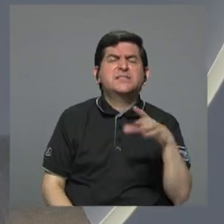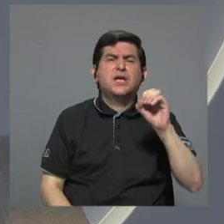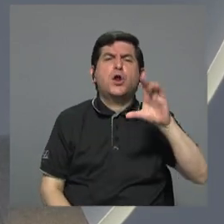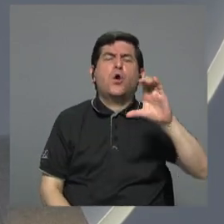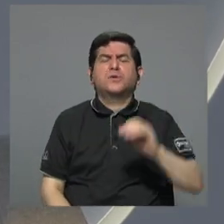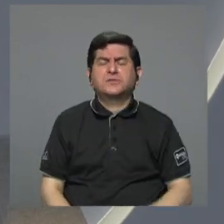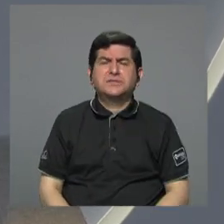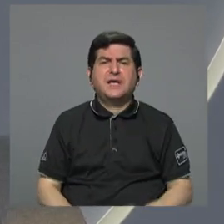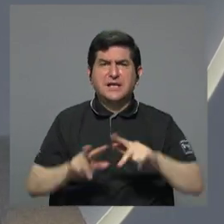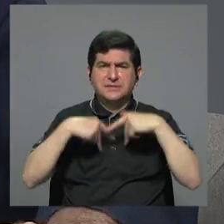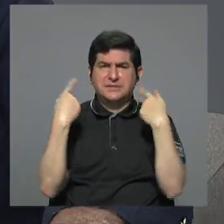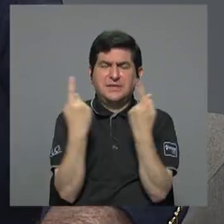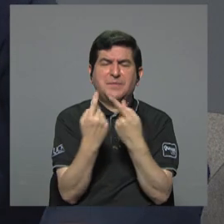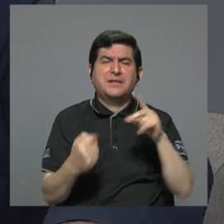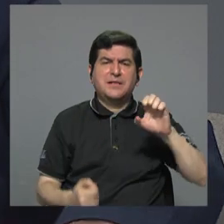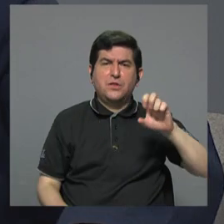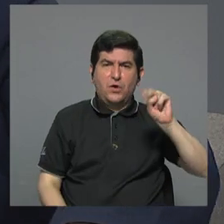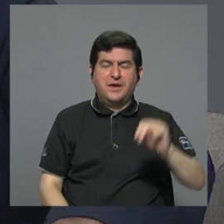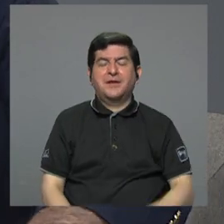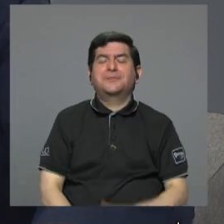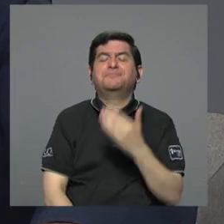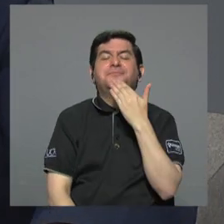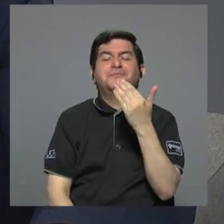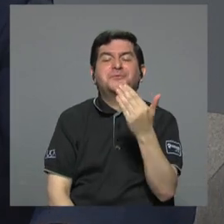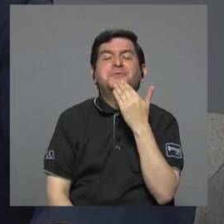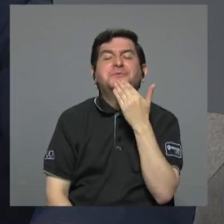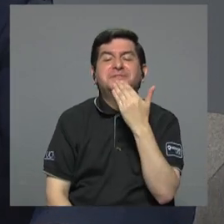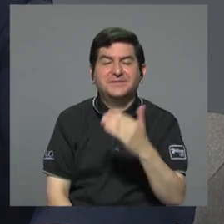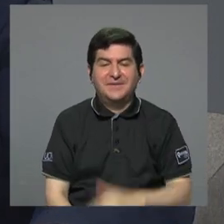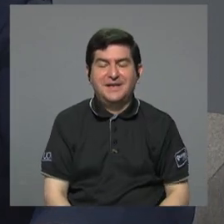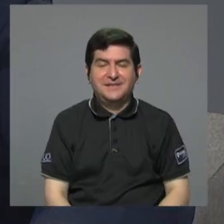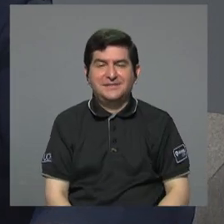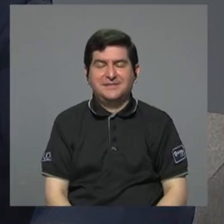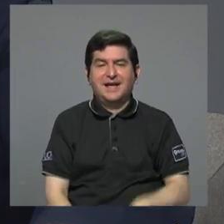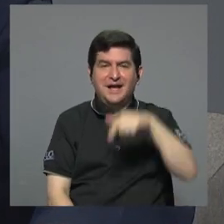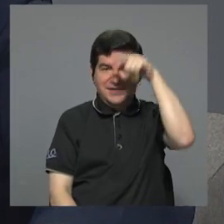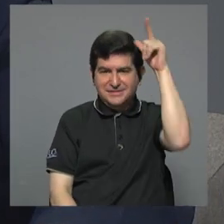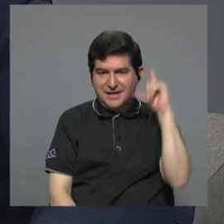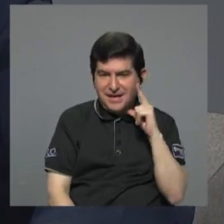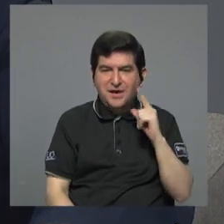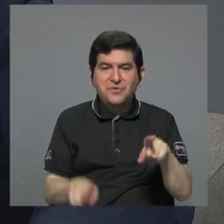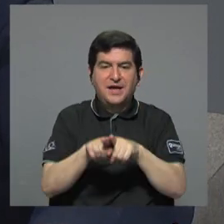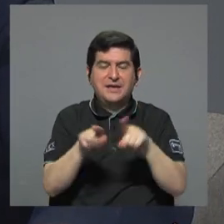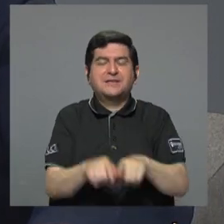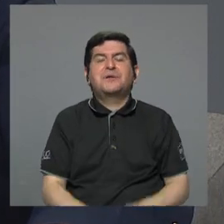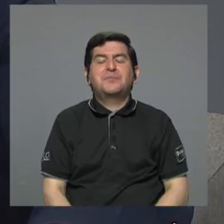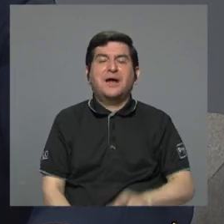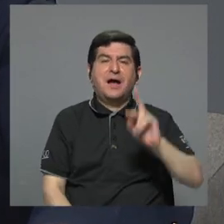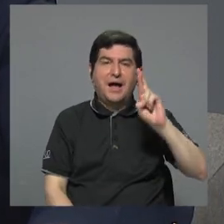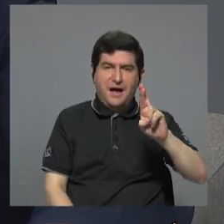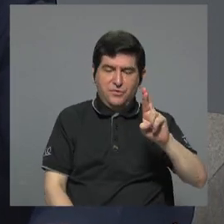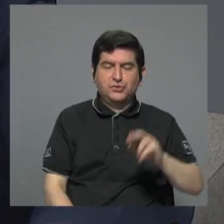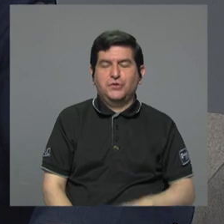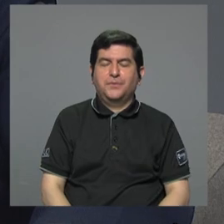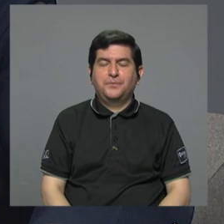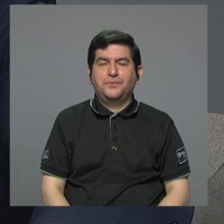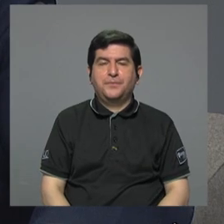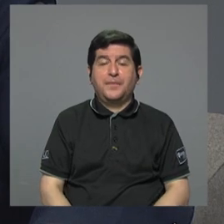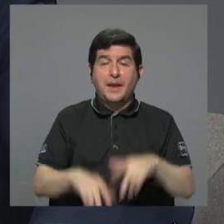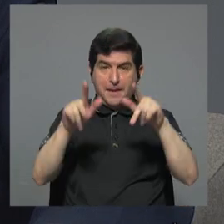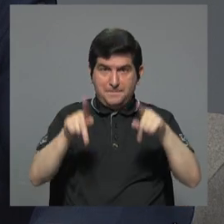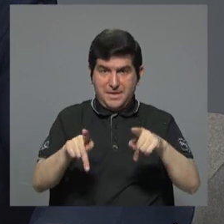Campos del Partido de Encuentro Nacional? Bueno, muchas gracias, Laura, y muchas gracias a Rocío. Bueno, costarricenses,